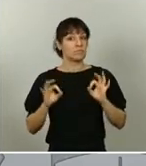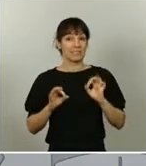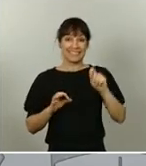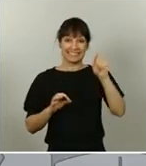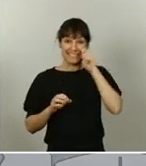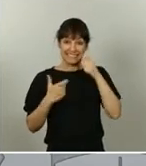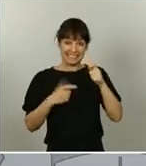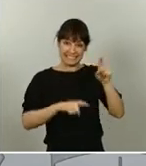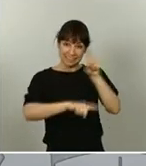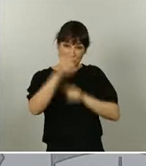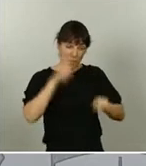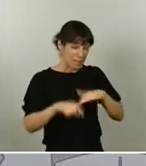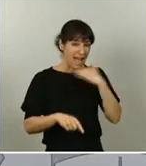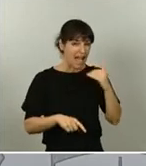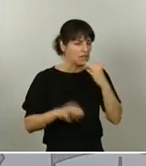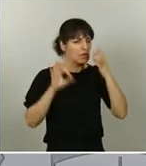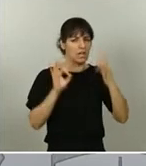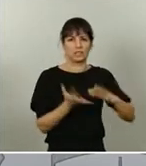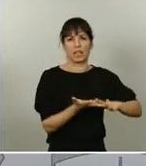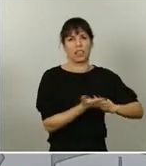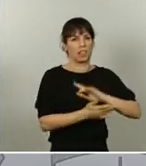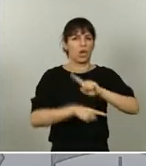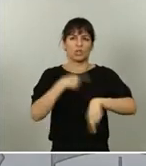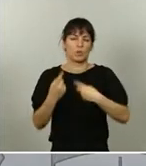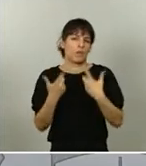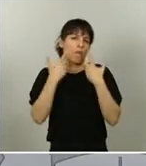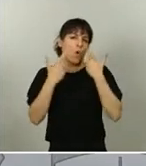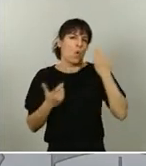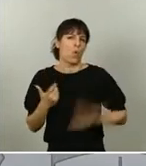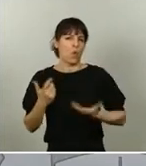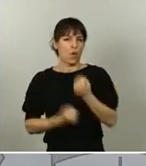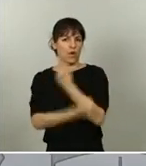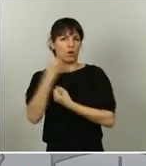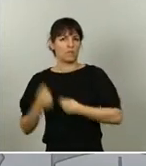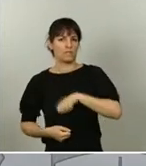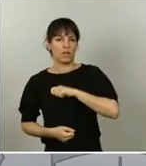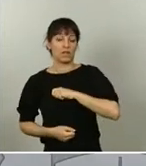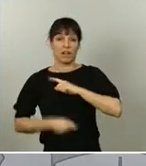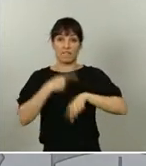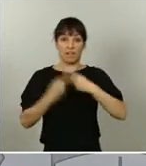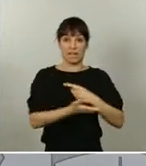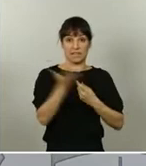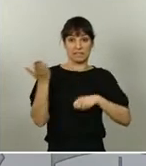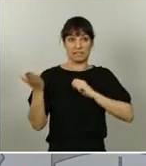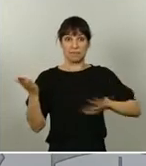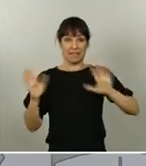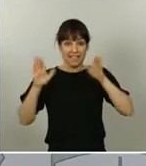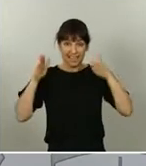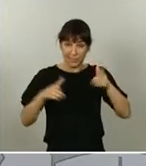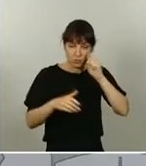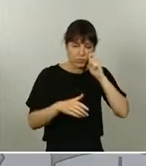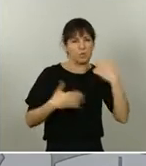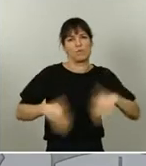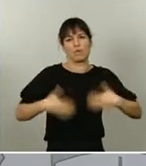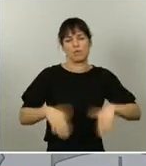consecuencias gravísimas sobre la economía española y sobre las familias de nuestro país que se dedican a este sector. Pero el turismo es,